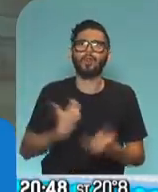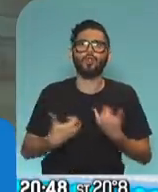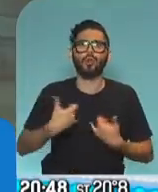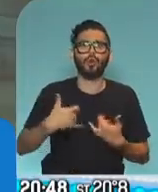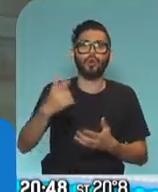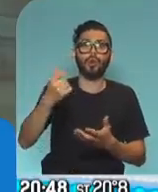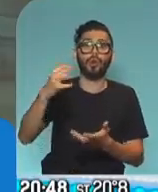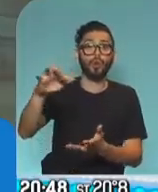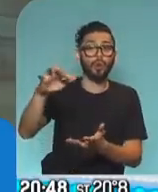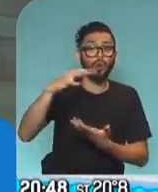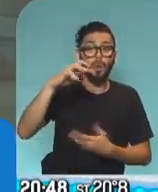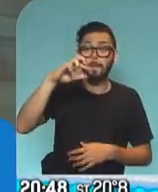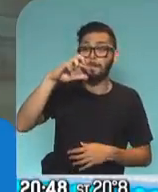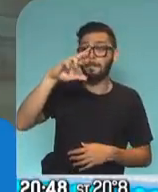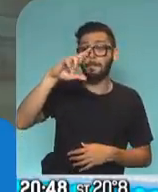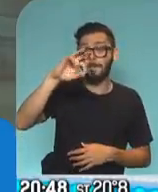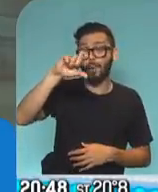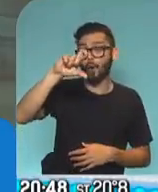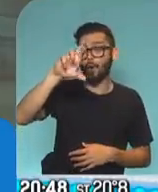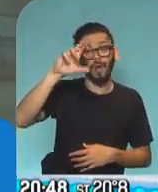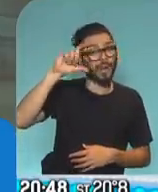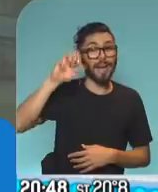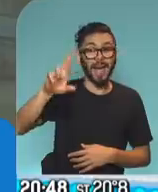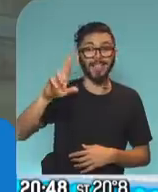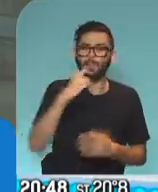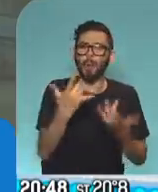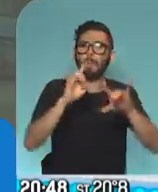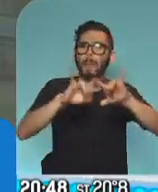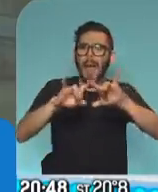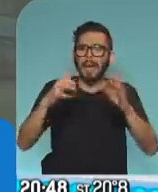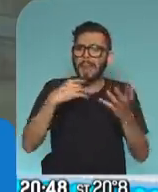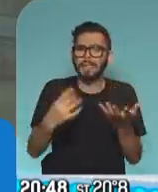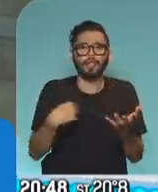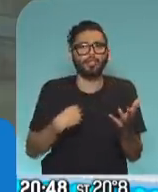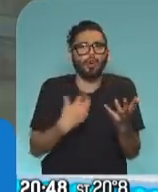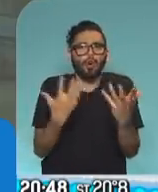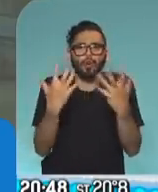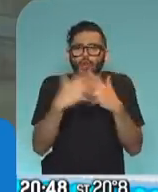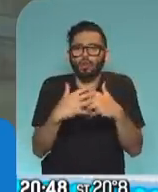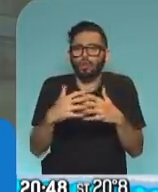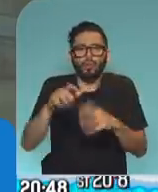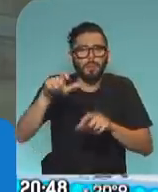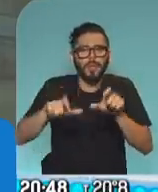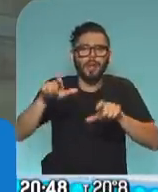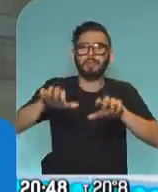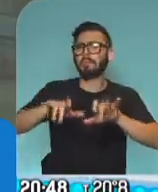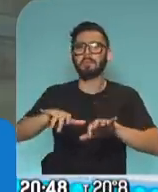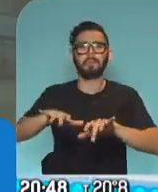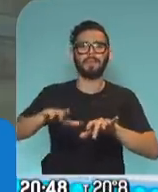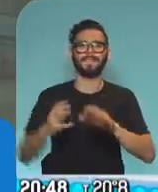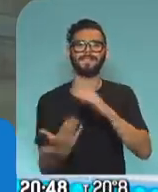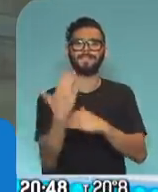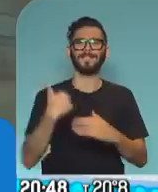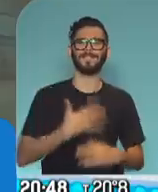Procrear. Personas que por ahí en sus páginas ponían que se habían inscrito en el sorteo, que estaban contentas con el Procrear. El Procrear,